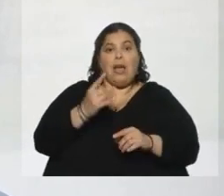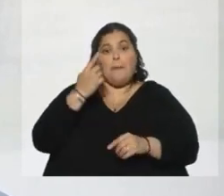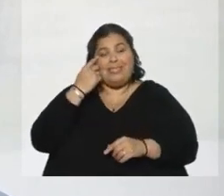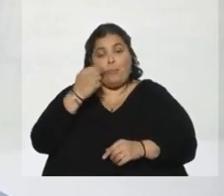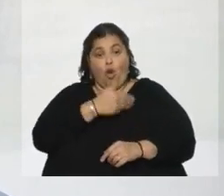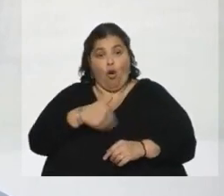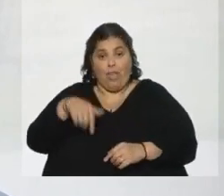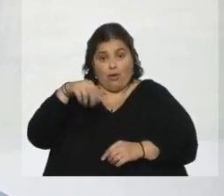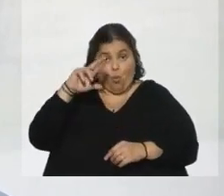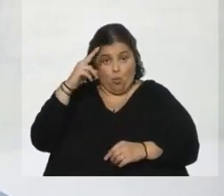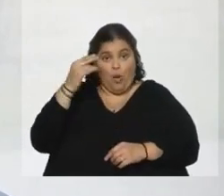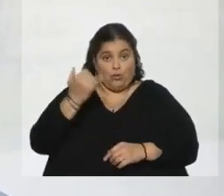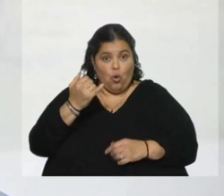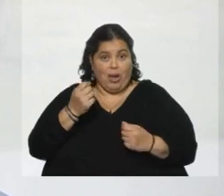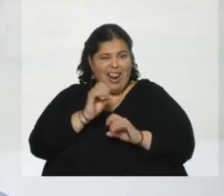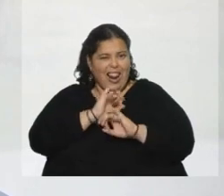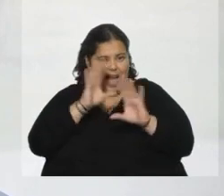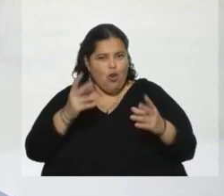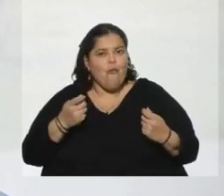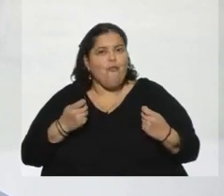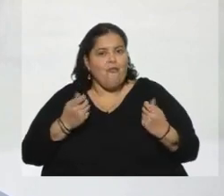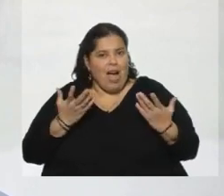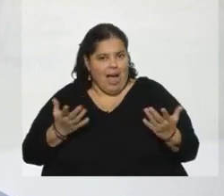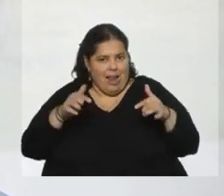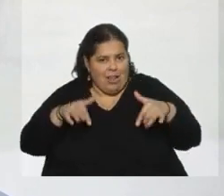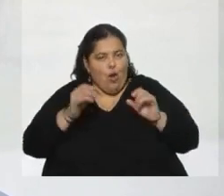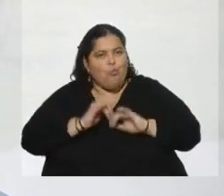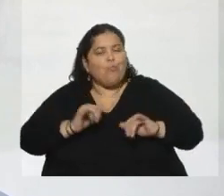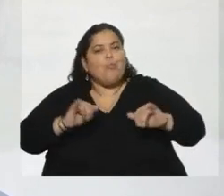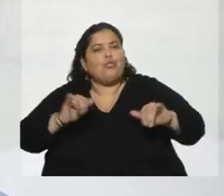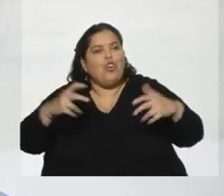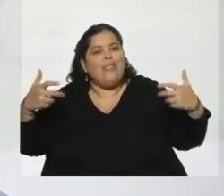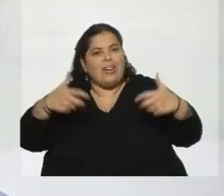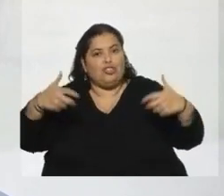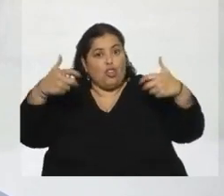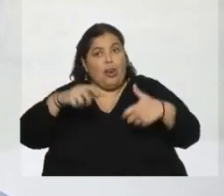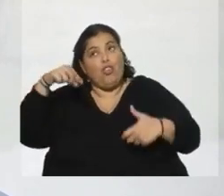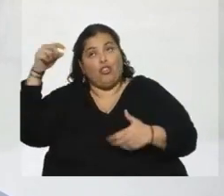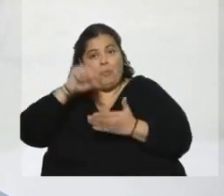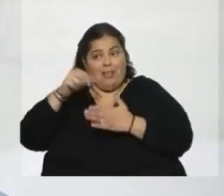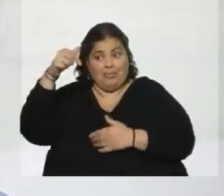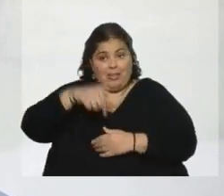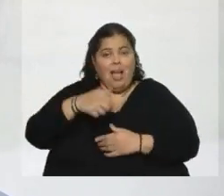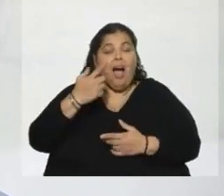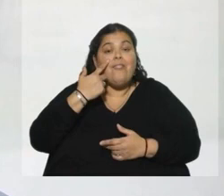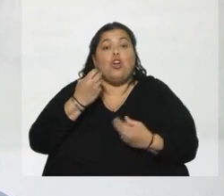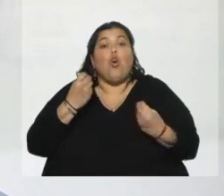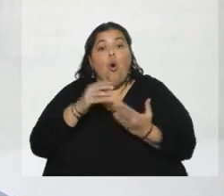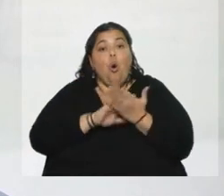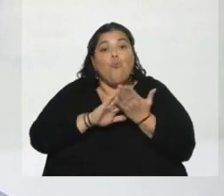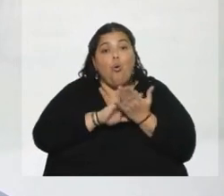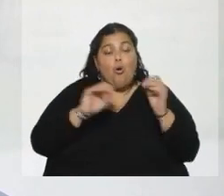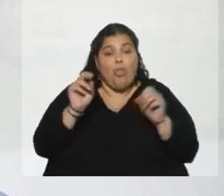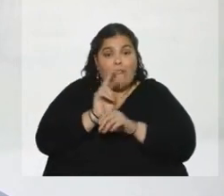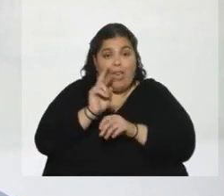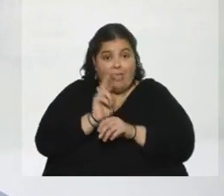claro lo valioso que son sus regímenes de promoción de inversiones y habrá que ver cómo los puede defender